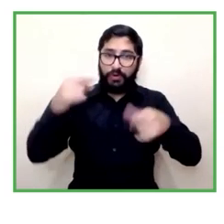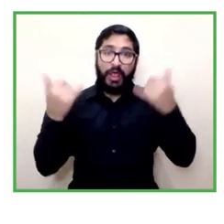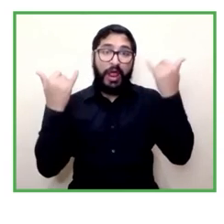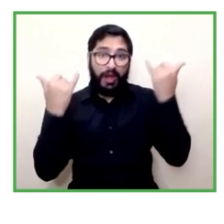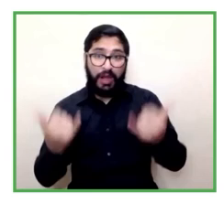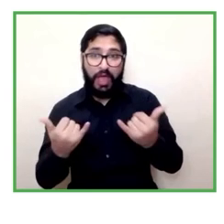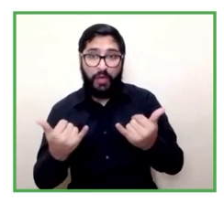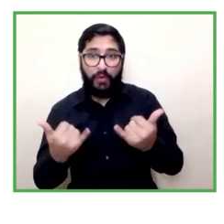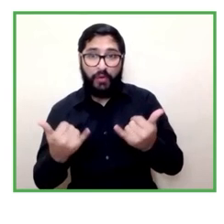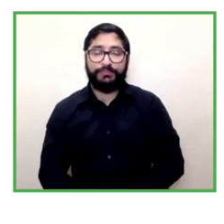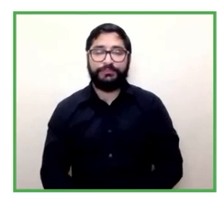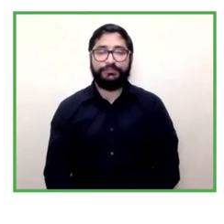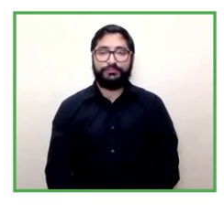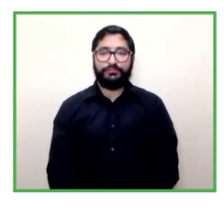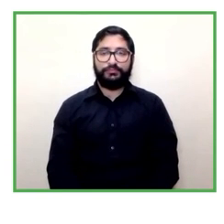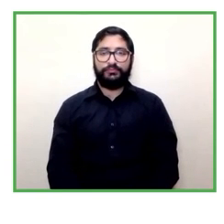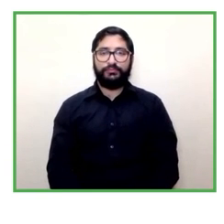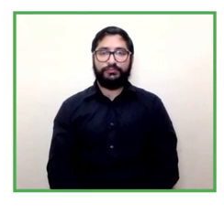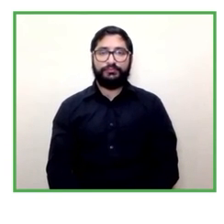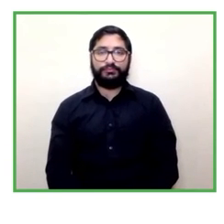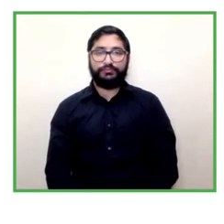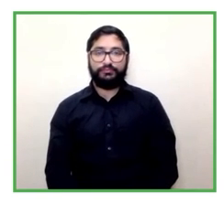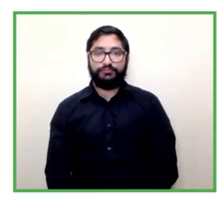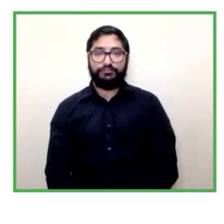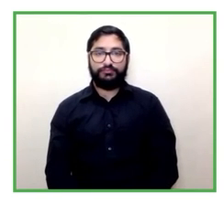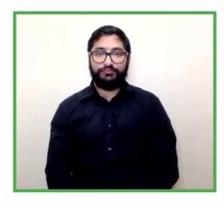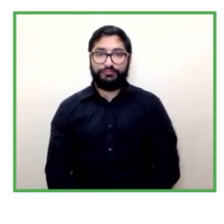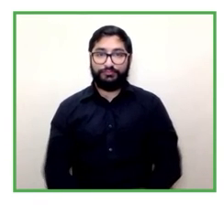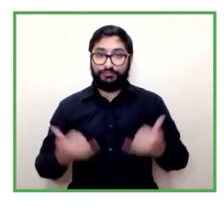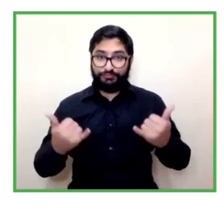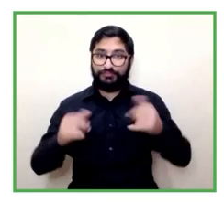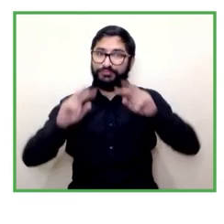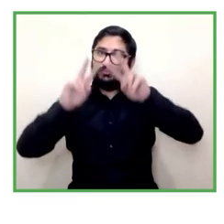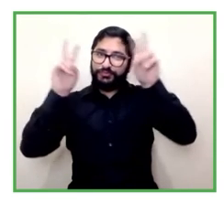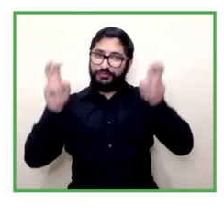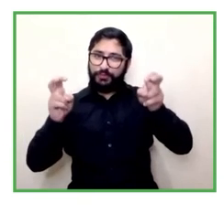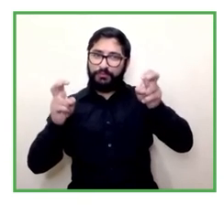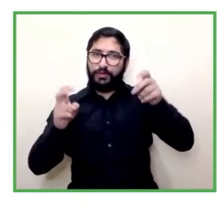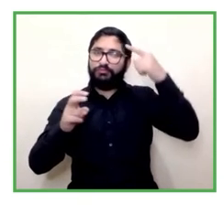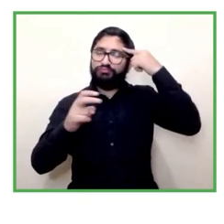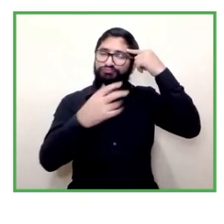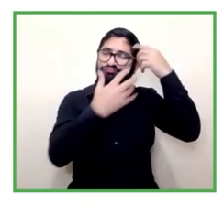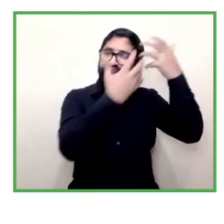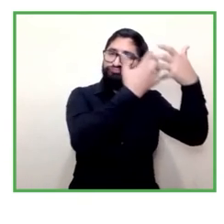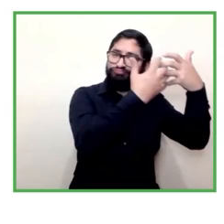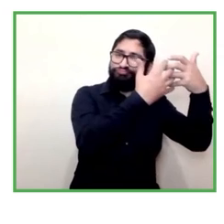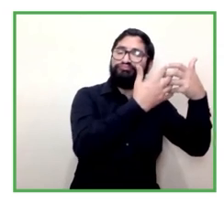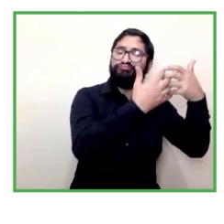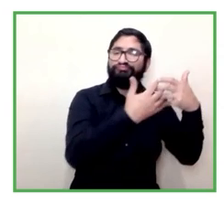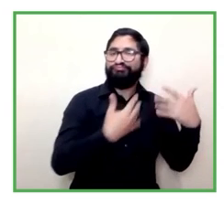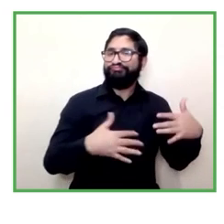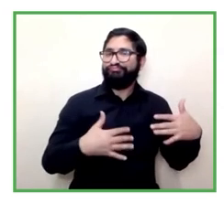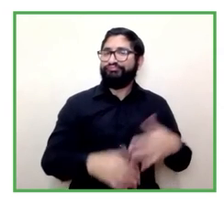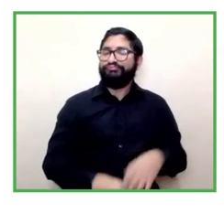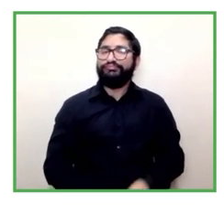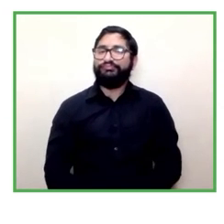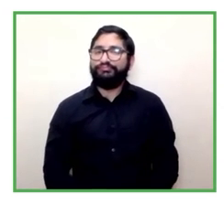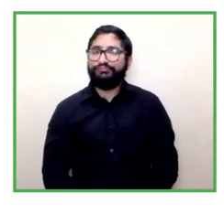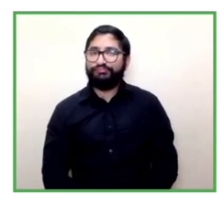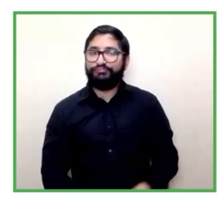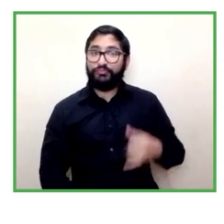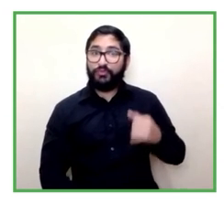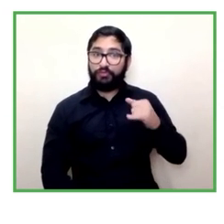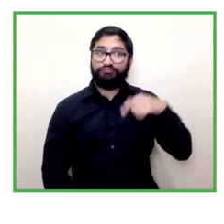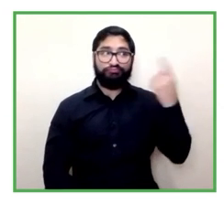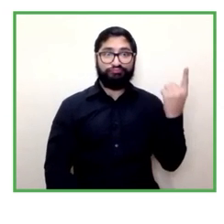junto con en esta parte de la reflexión le damos también la le vamos a invitar a Rosa María también para que nos